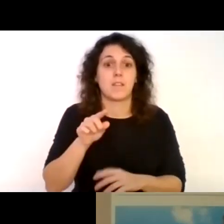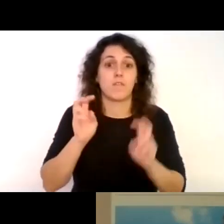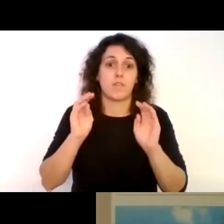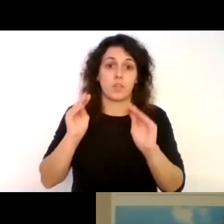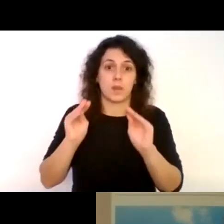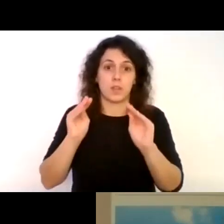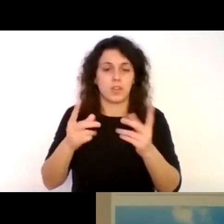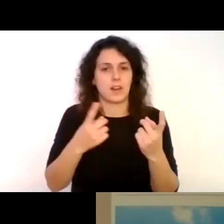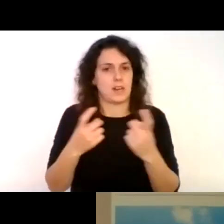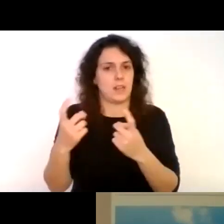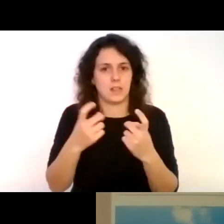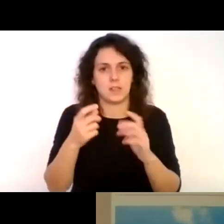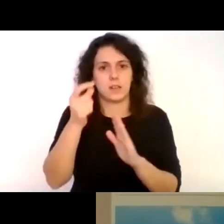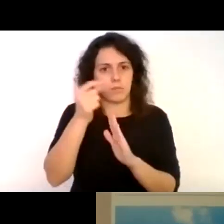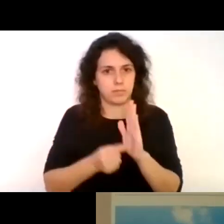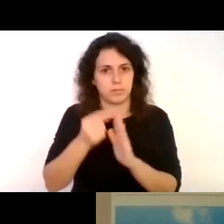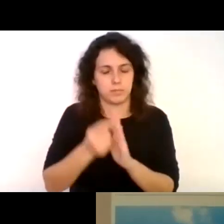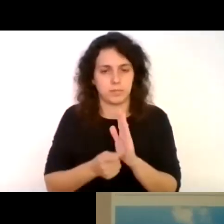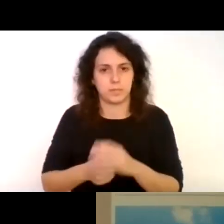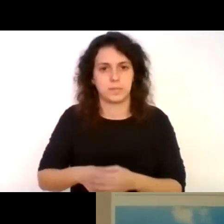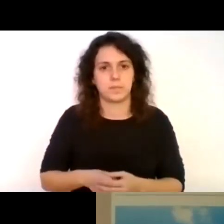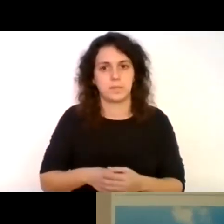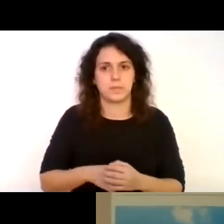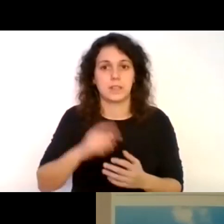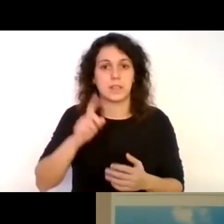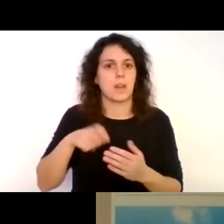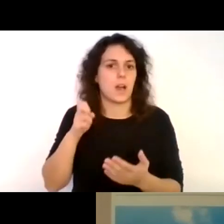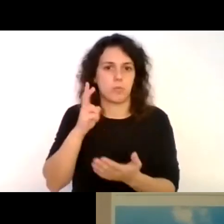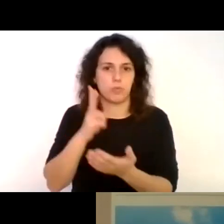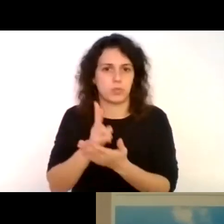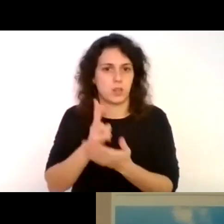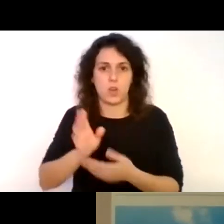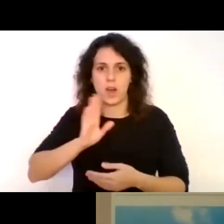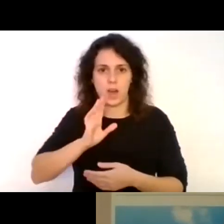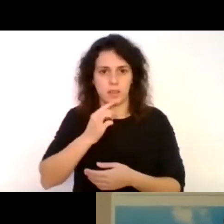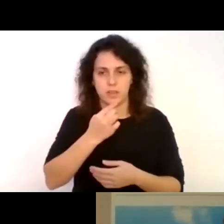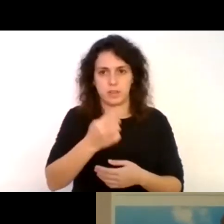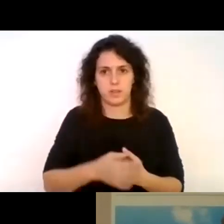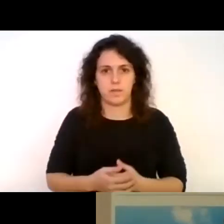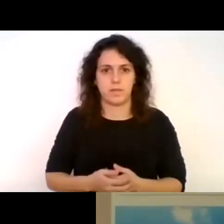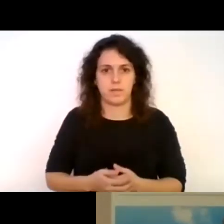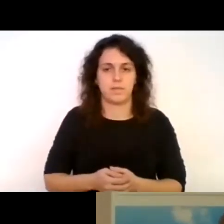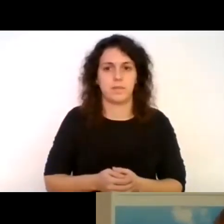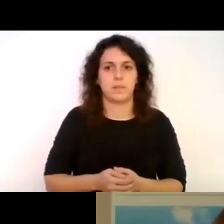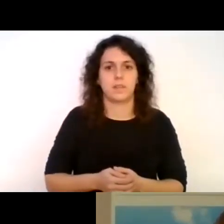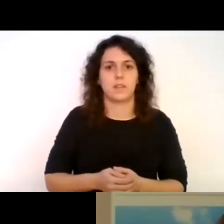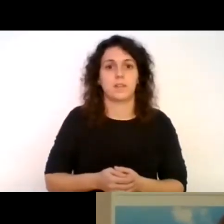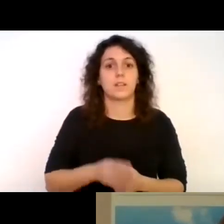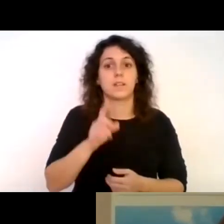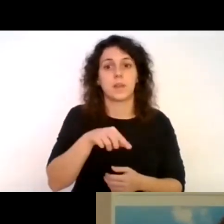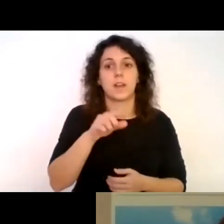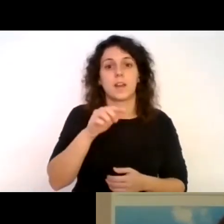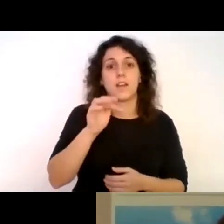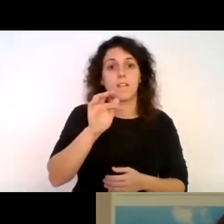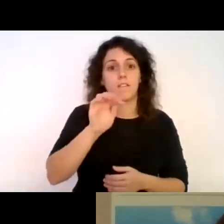dictar. Y, bueno, apostando a lo que decías, ¿no? Muy bien. Felipe, una invitación de aquí desde